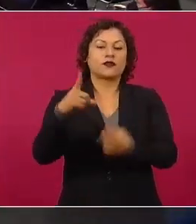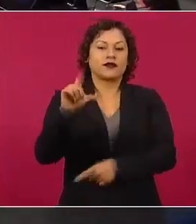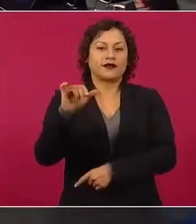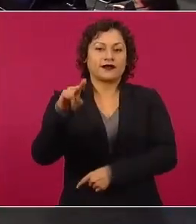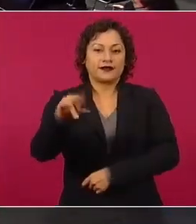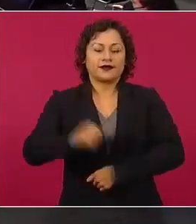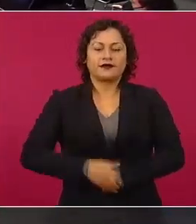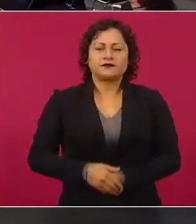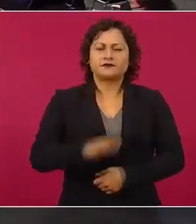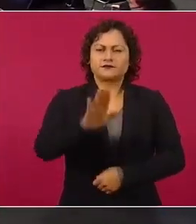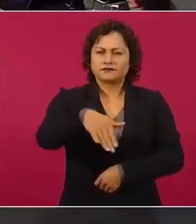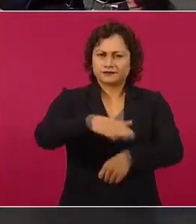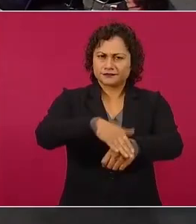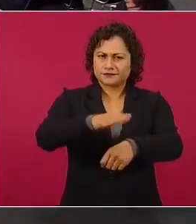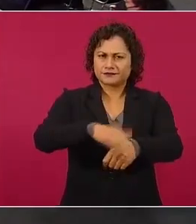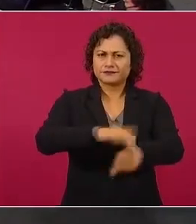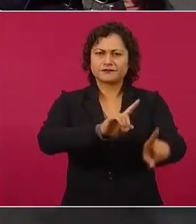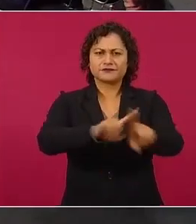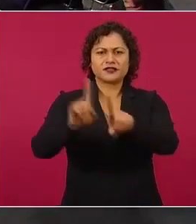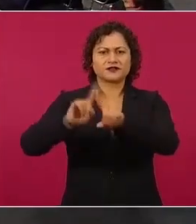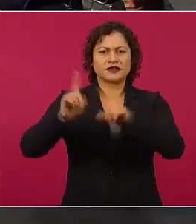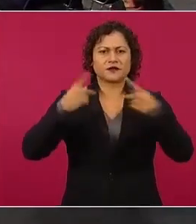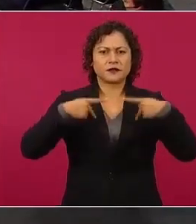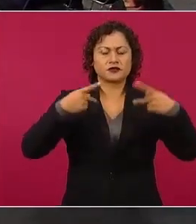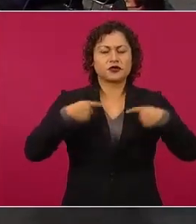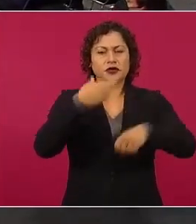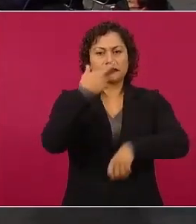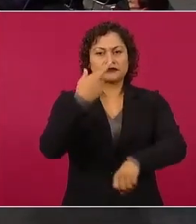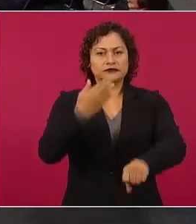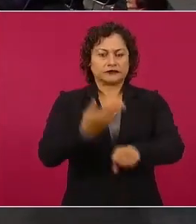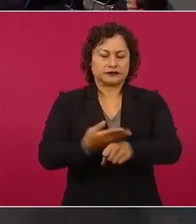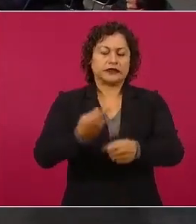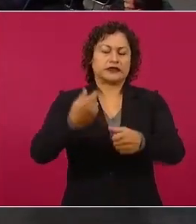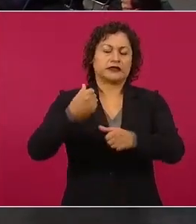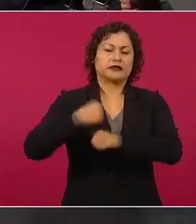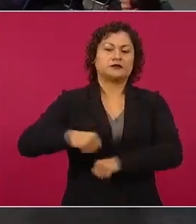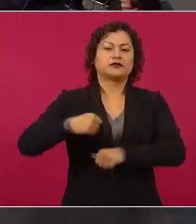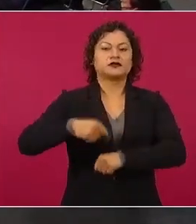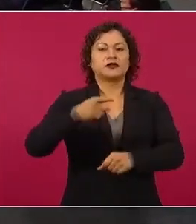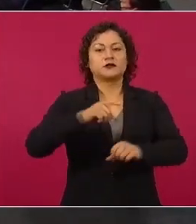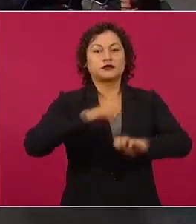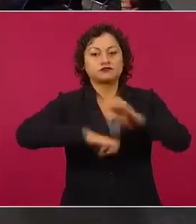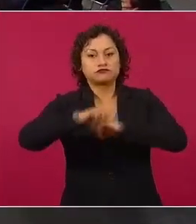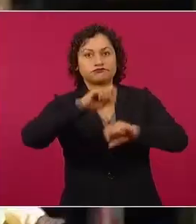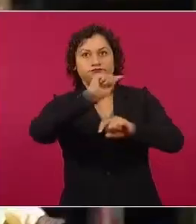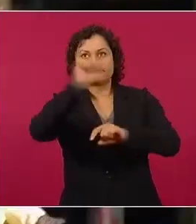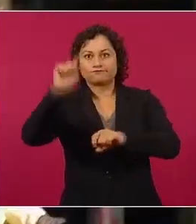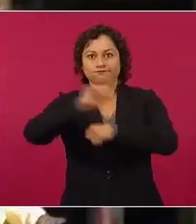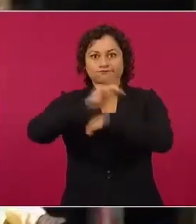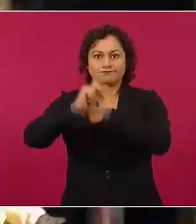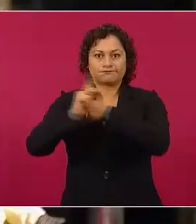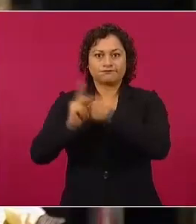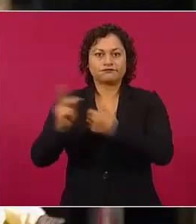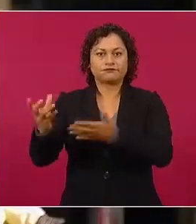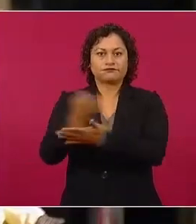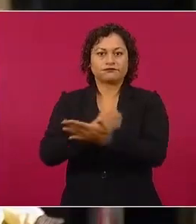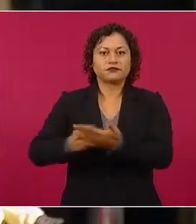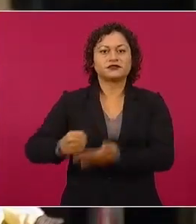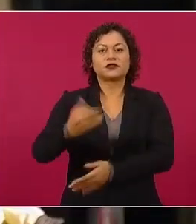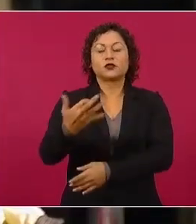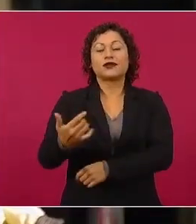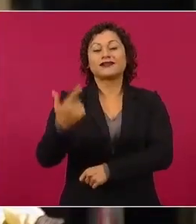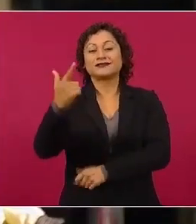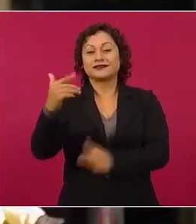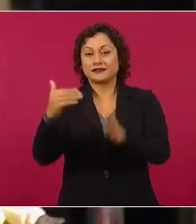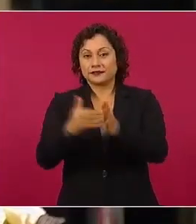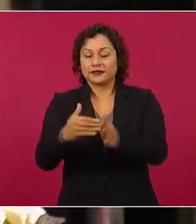cónsules que representan a México en el exterior ganan entre 157 mil y 330 mil